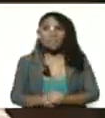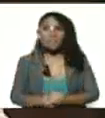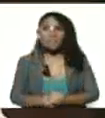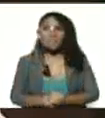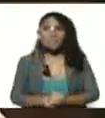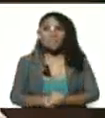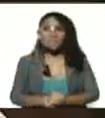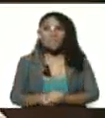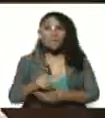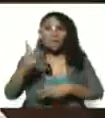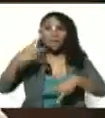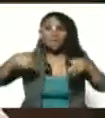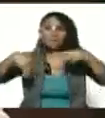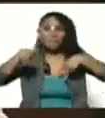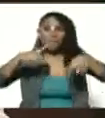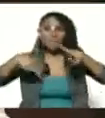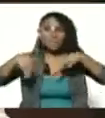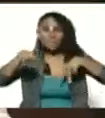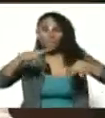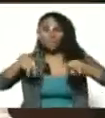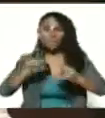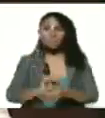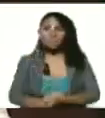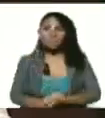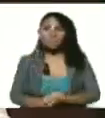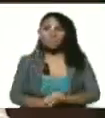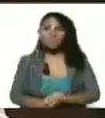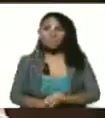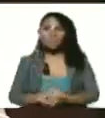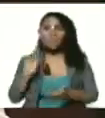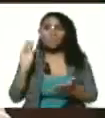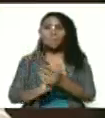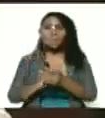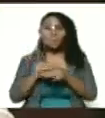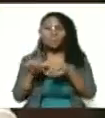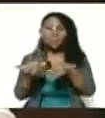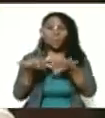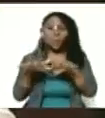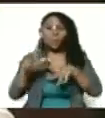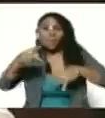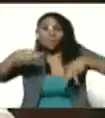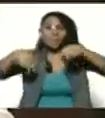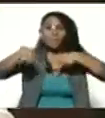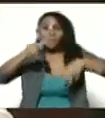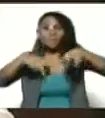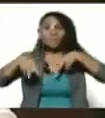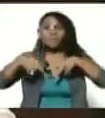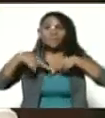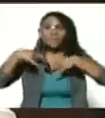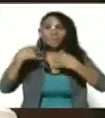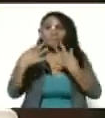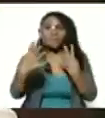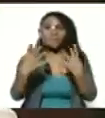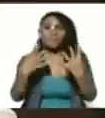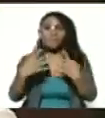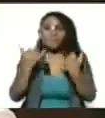Le sale paseo. Le dije, ponte bien bonita que vamos a pasear por un bulevar. Y ahora vamos a pasear